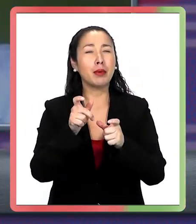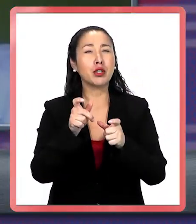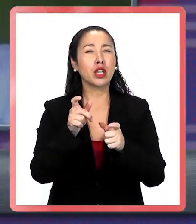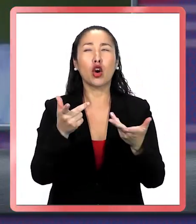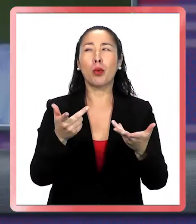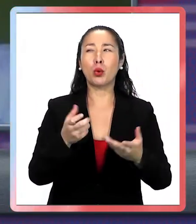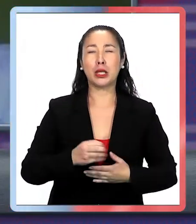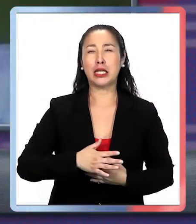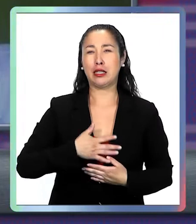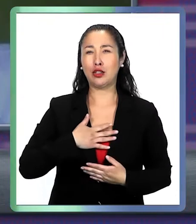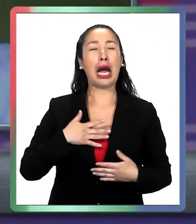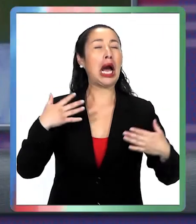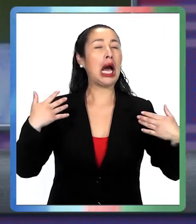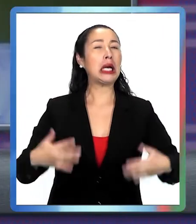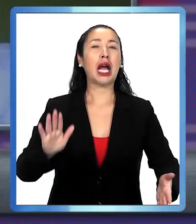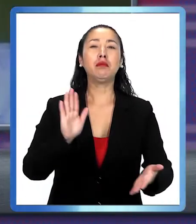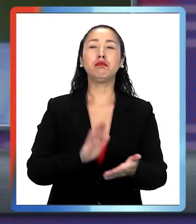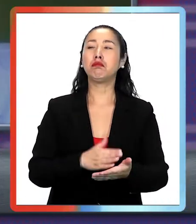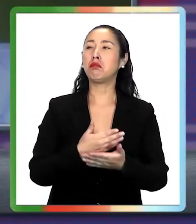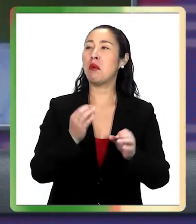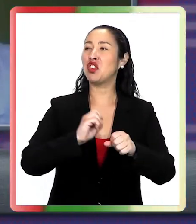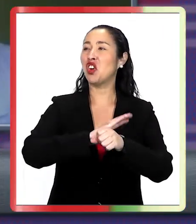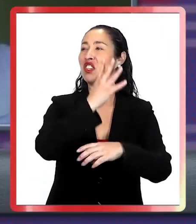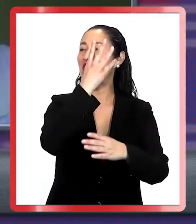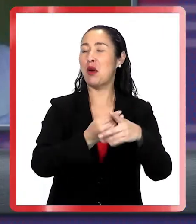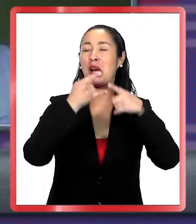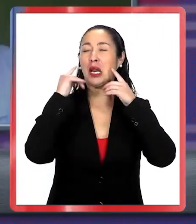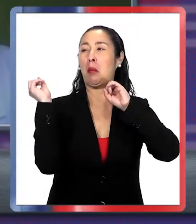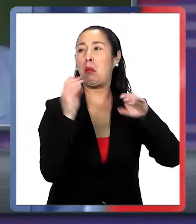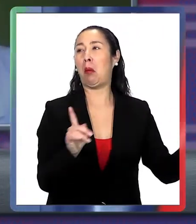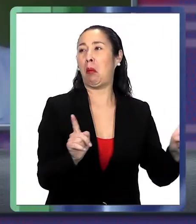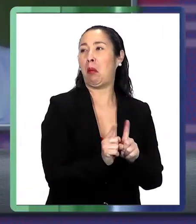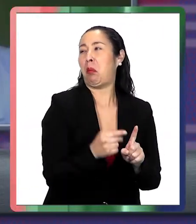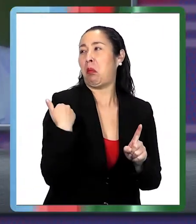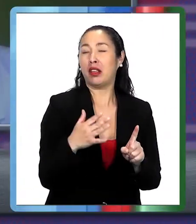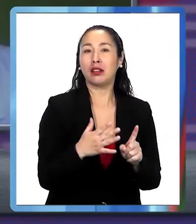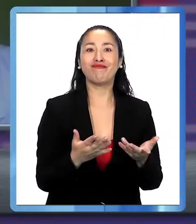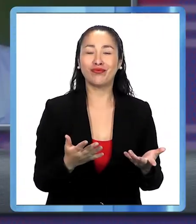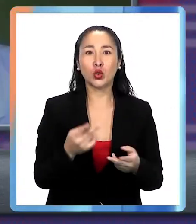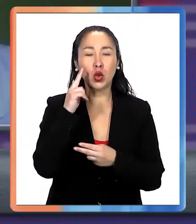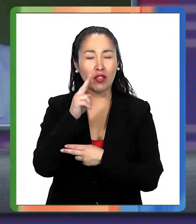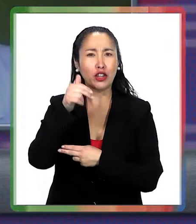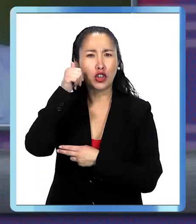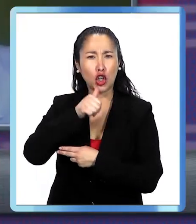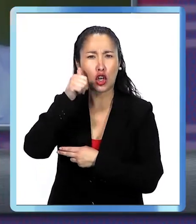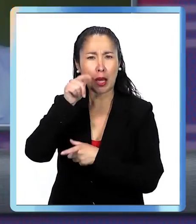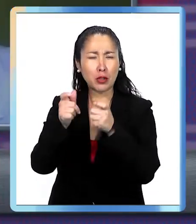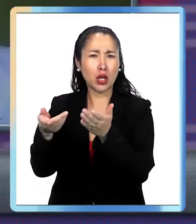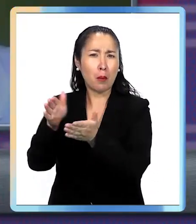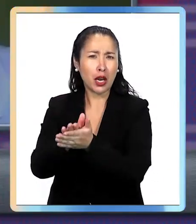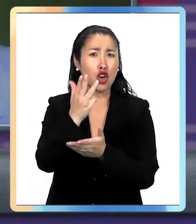va a tener una sensación de que ya salimos de la pandemia y si uno mira la cantidad de fallecidos todos los días, teníamos